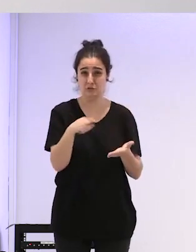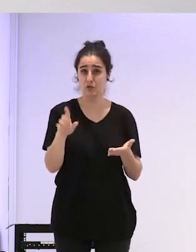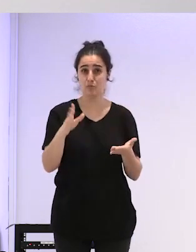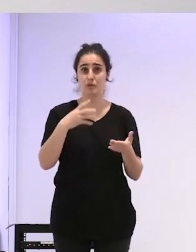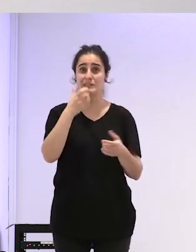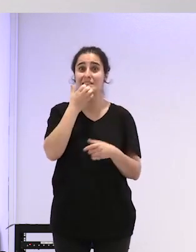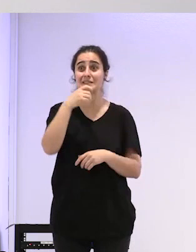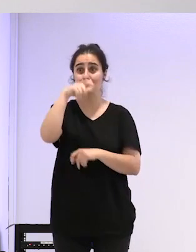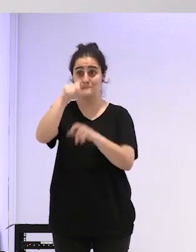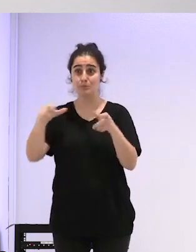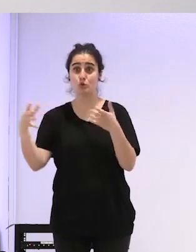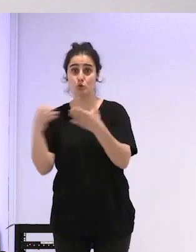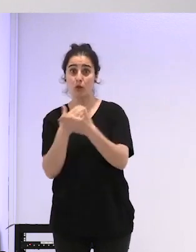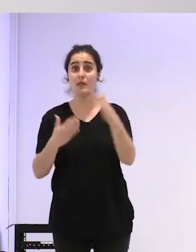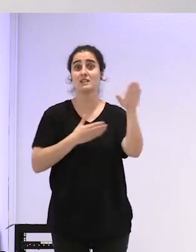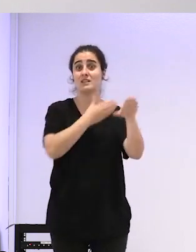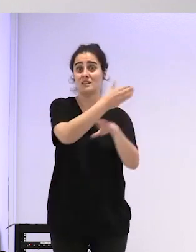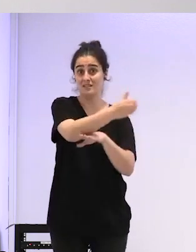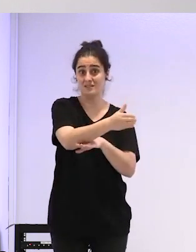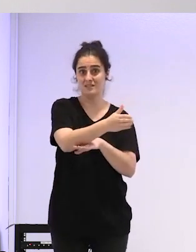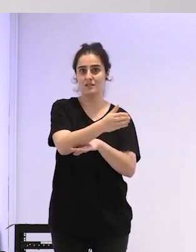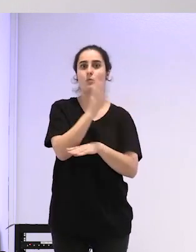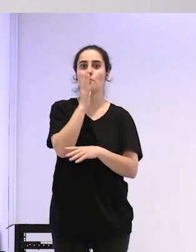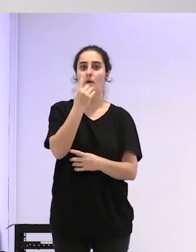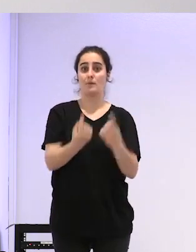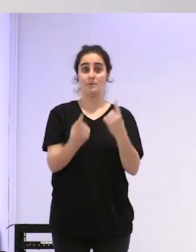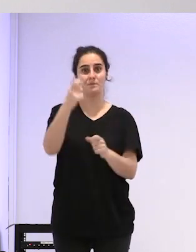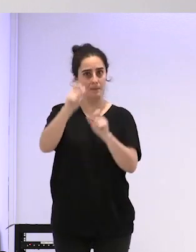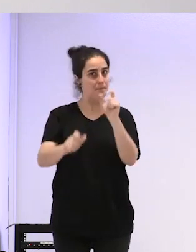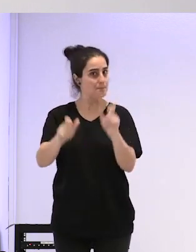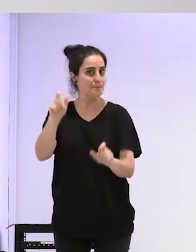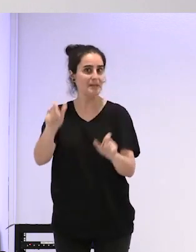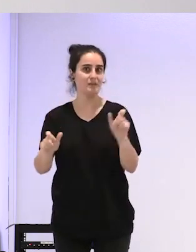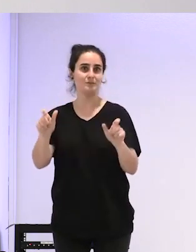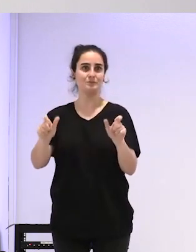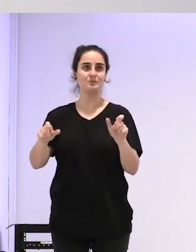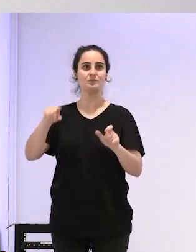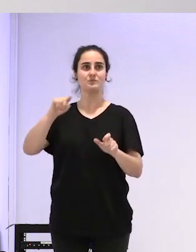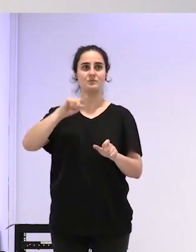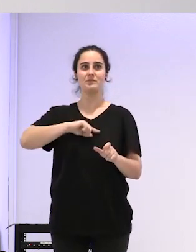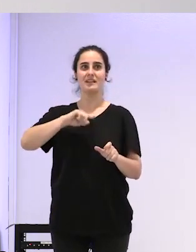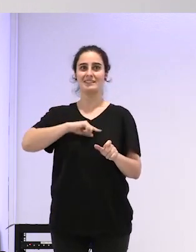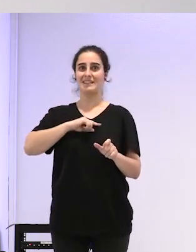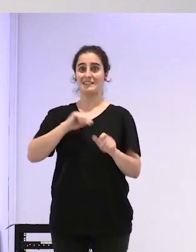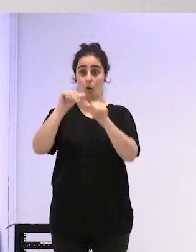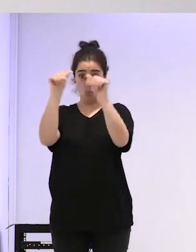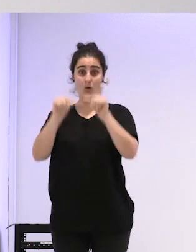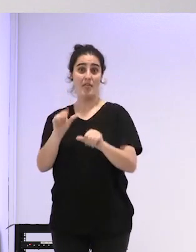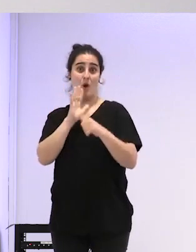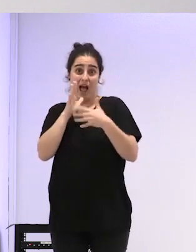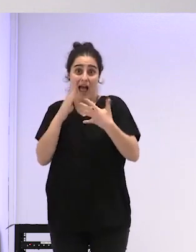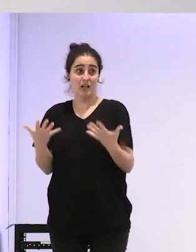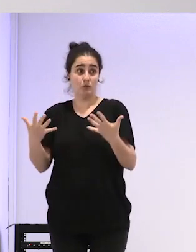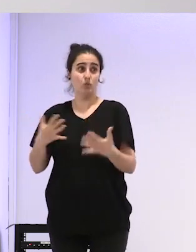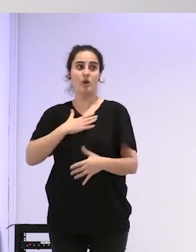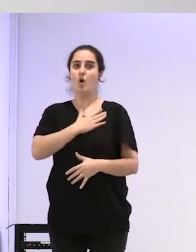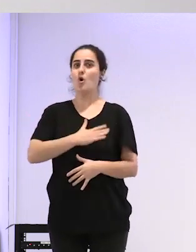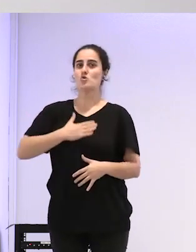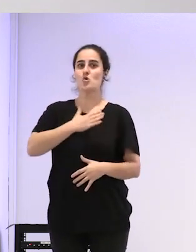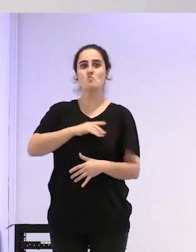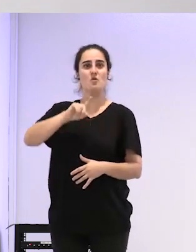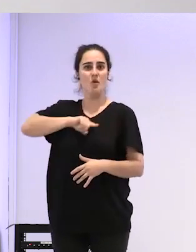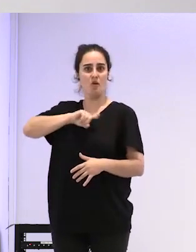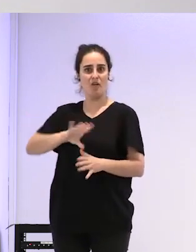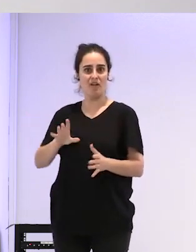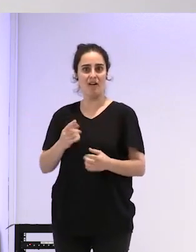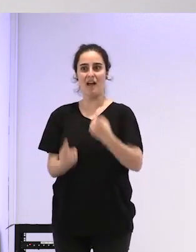que también hay hay personas que se sienten cómodes en este modelo o sea hay personas trans que no